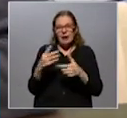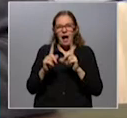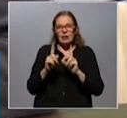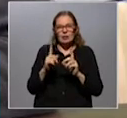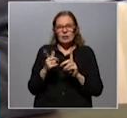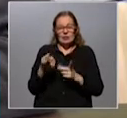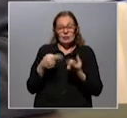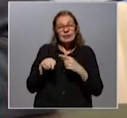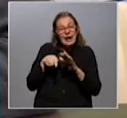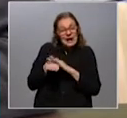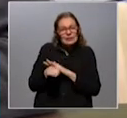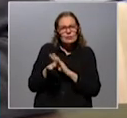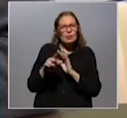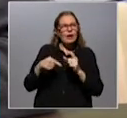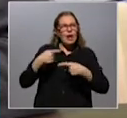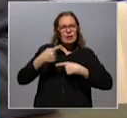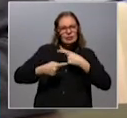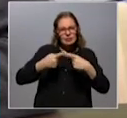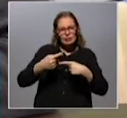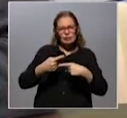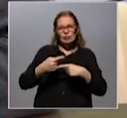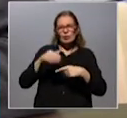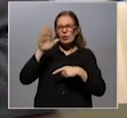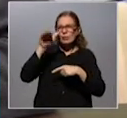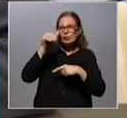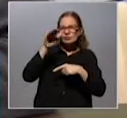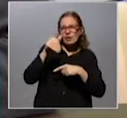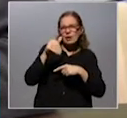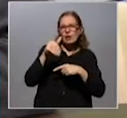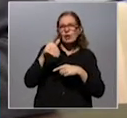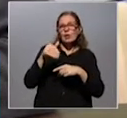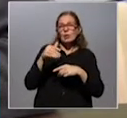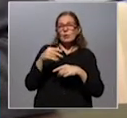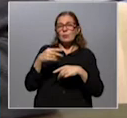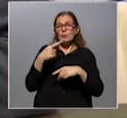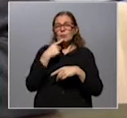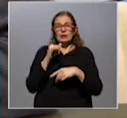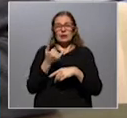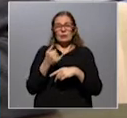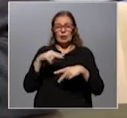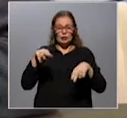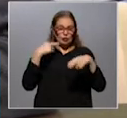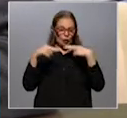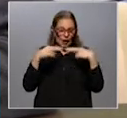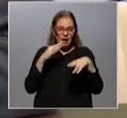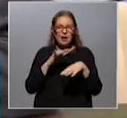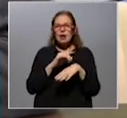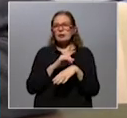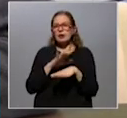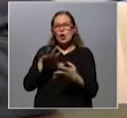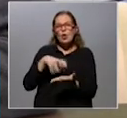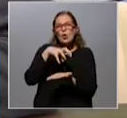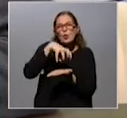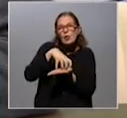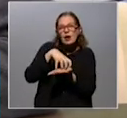explotados Entonces ahí vamos a desarrollar Llamados para la instalación De co-working, de restaurantes De lugares